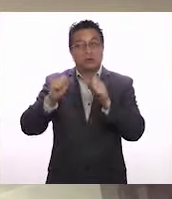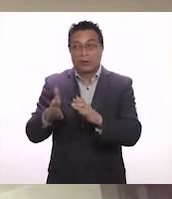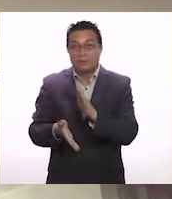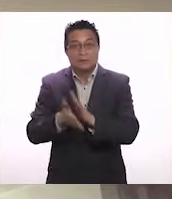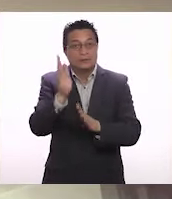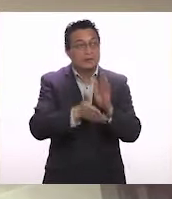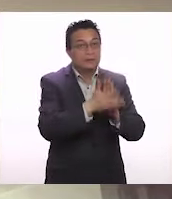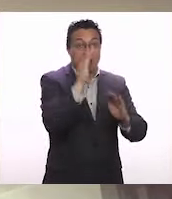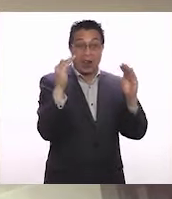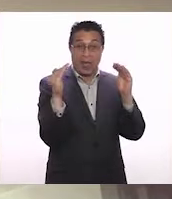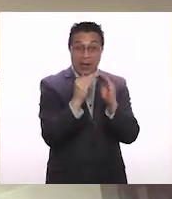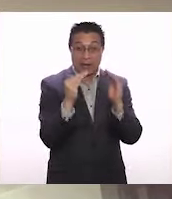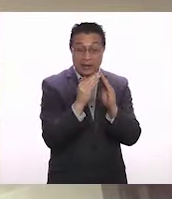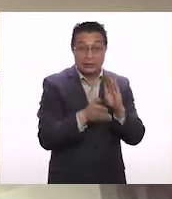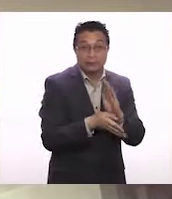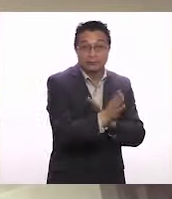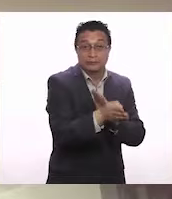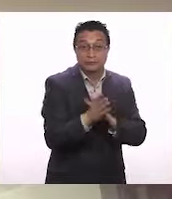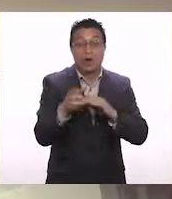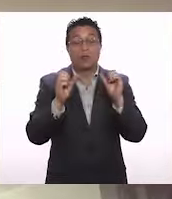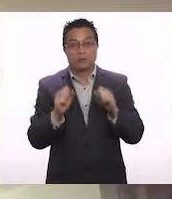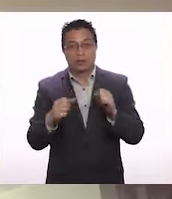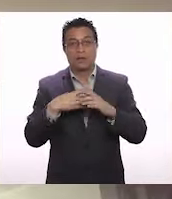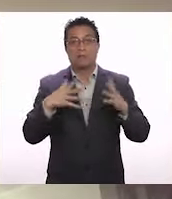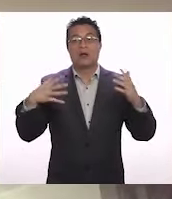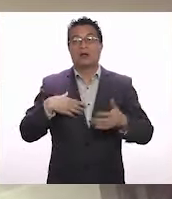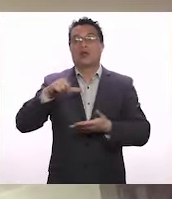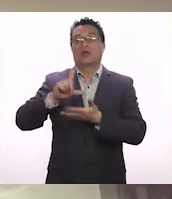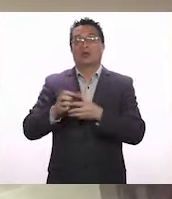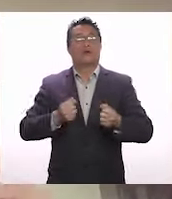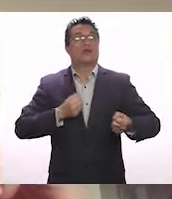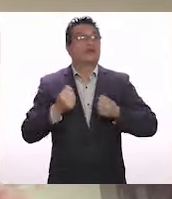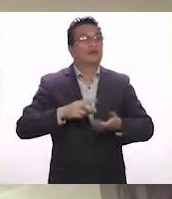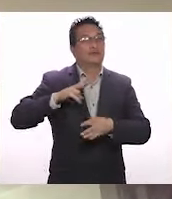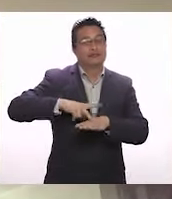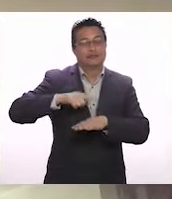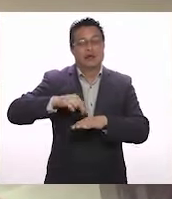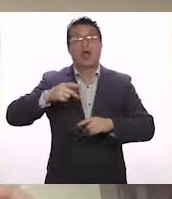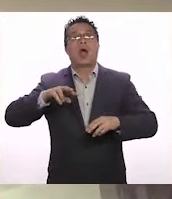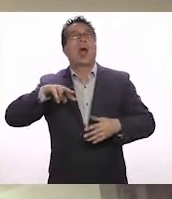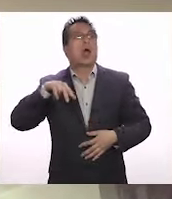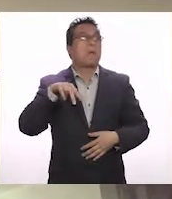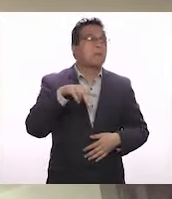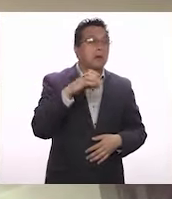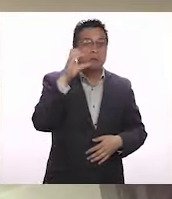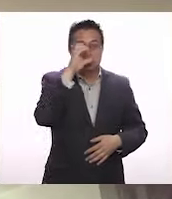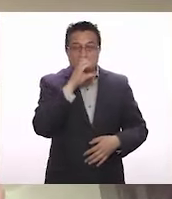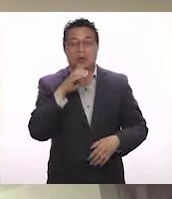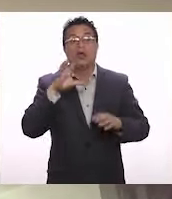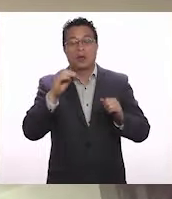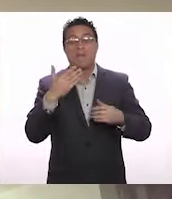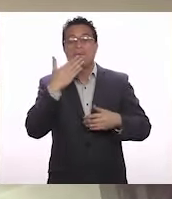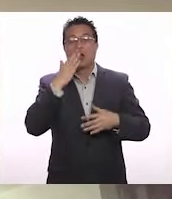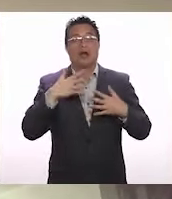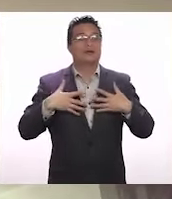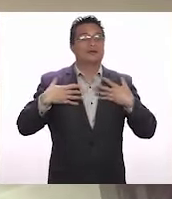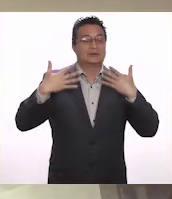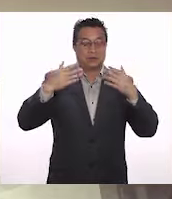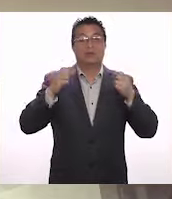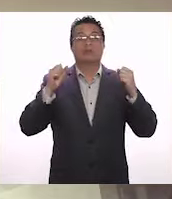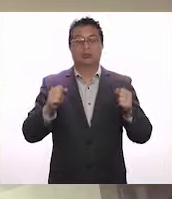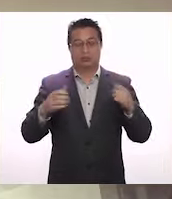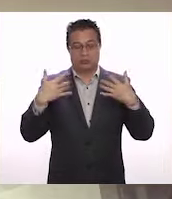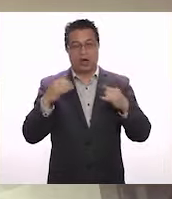que eran permisos para poder salir de sus casas y de alguna manera tener más espacio para correr, para caminar y para estar mejor